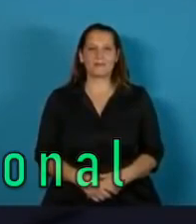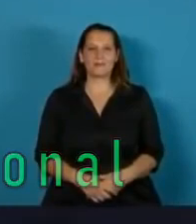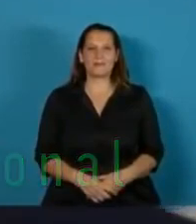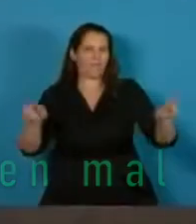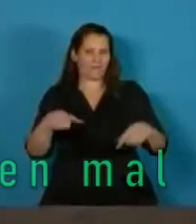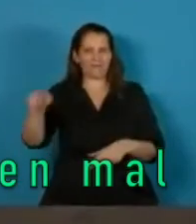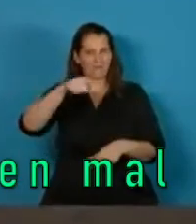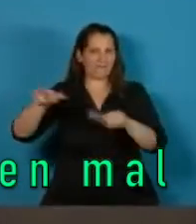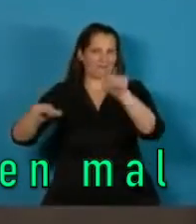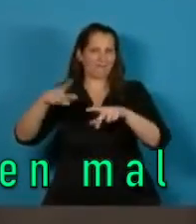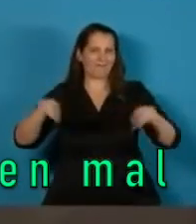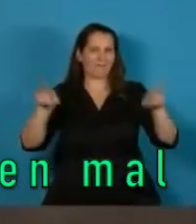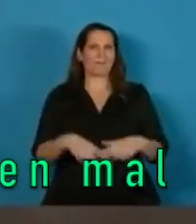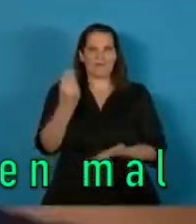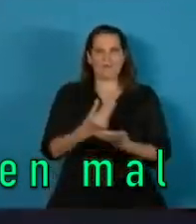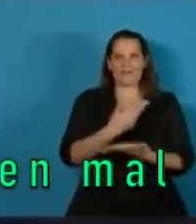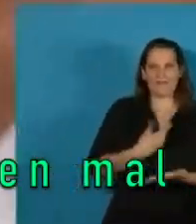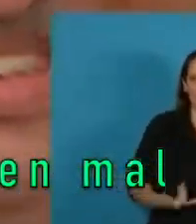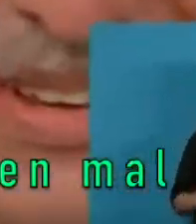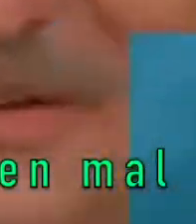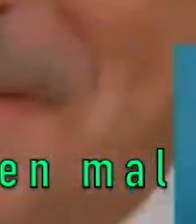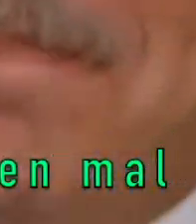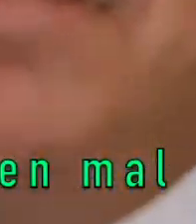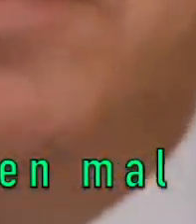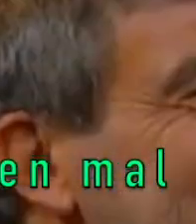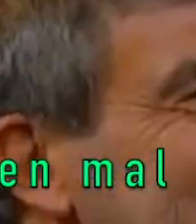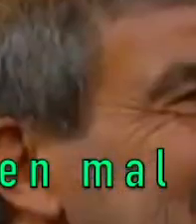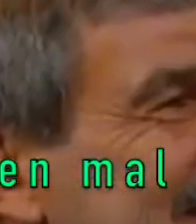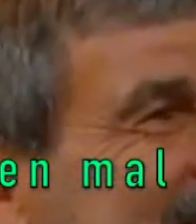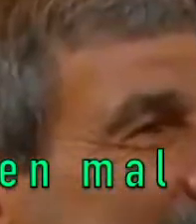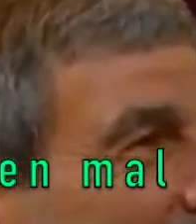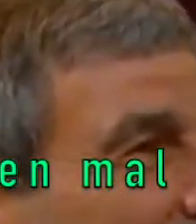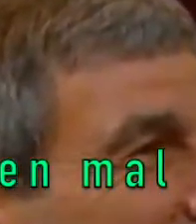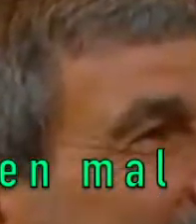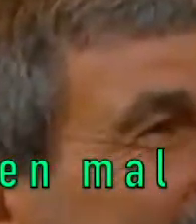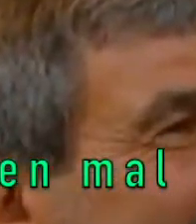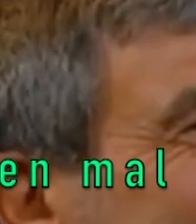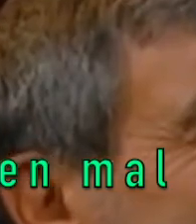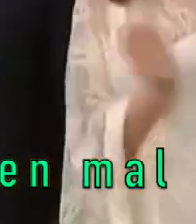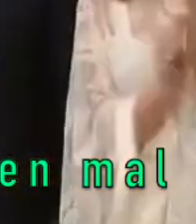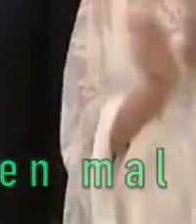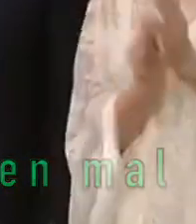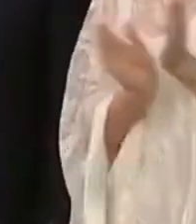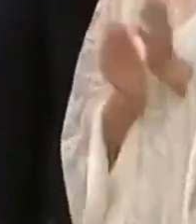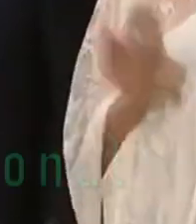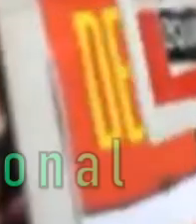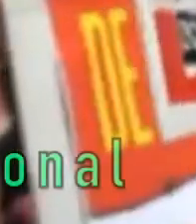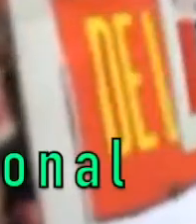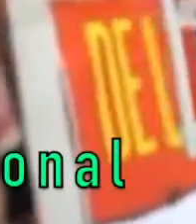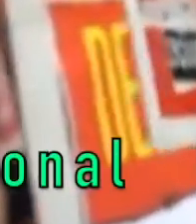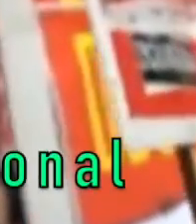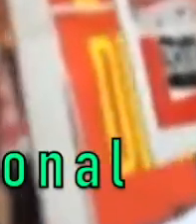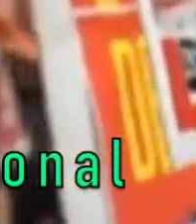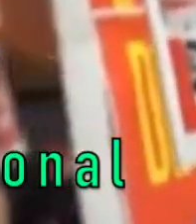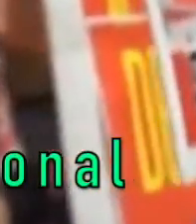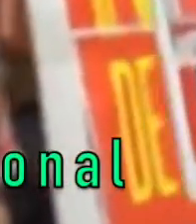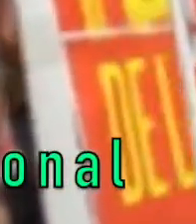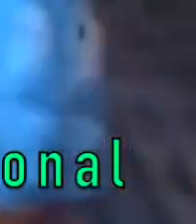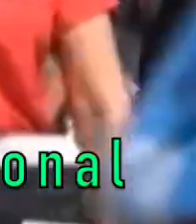Estos funcionarios todo lo hacen mal Fondo